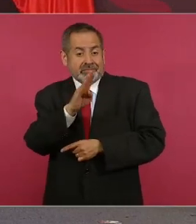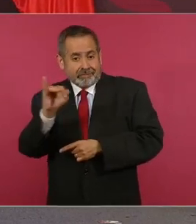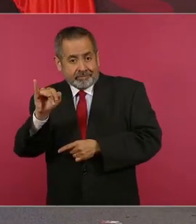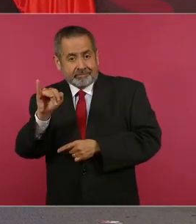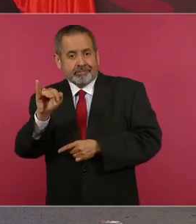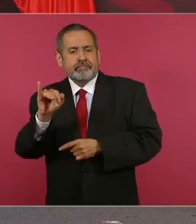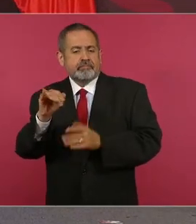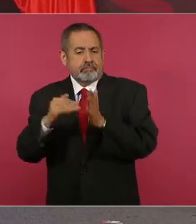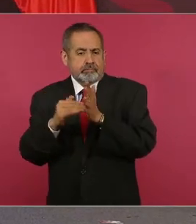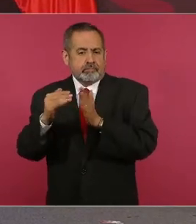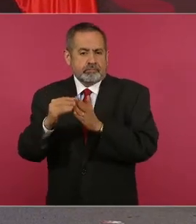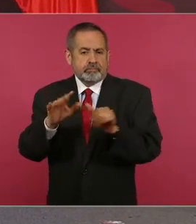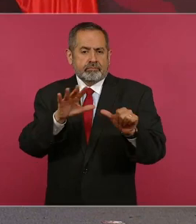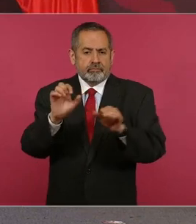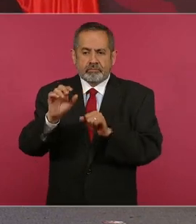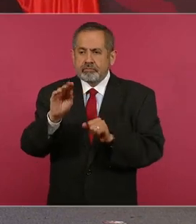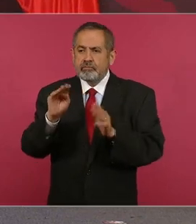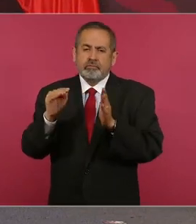mil.